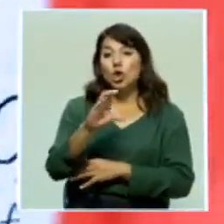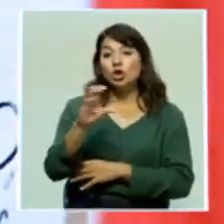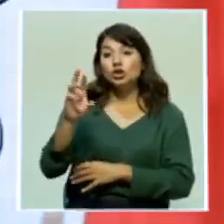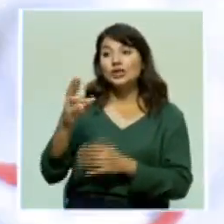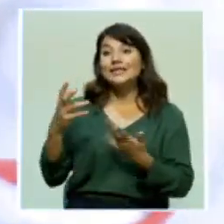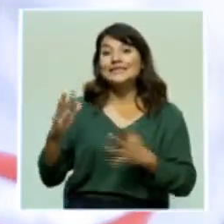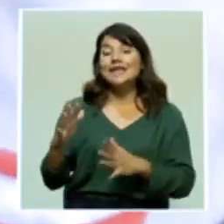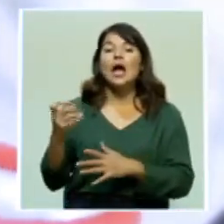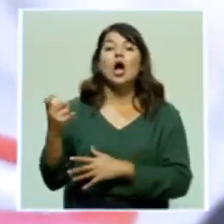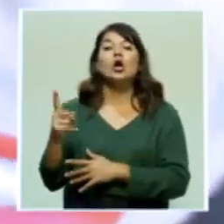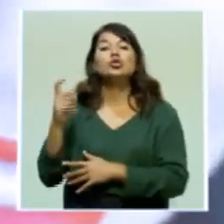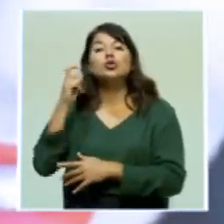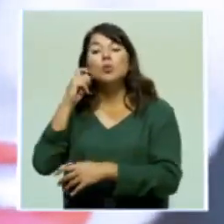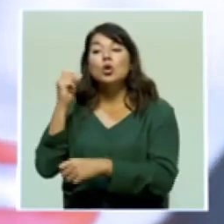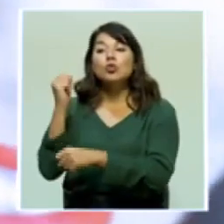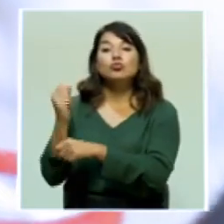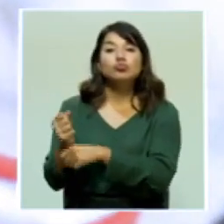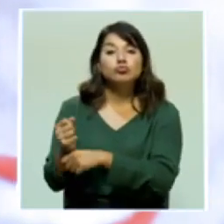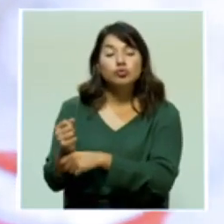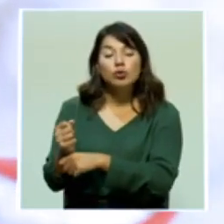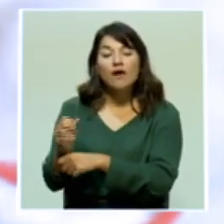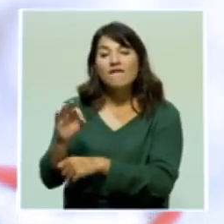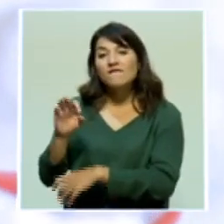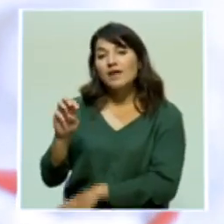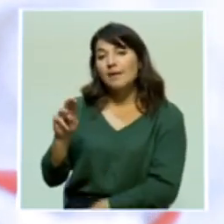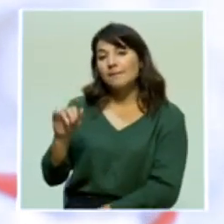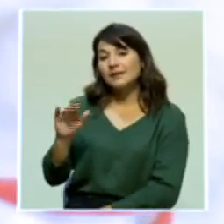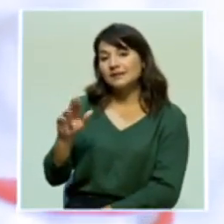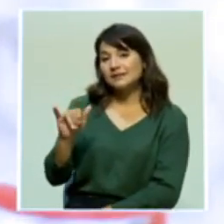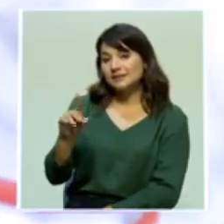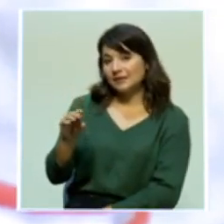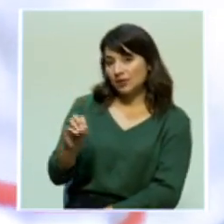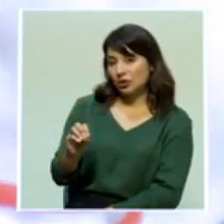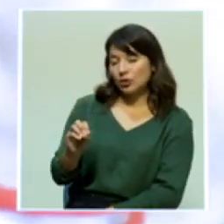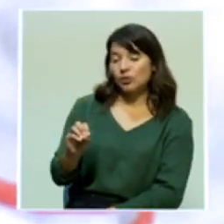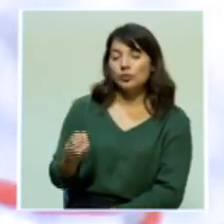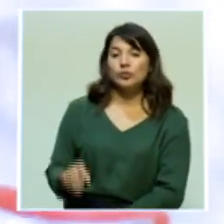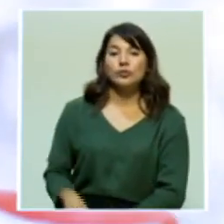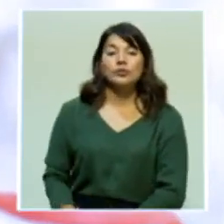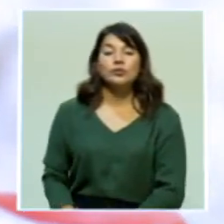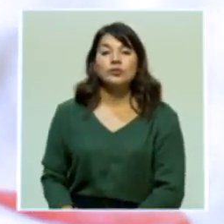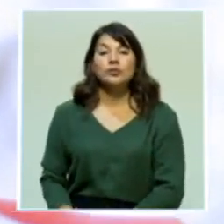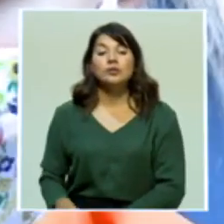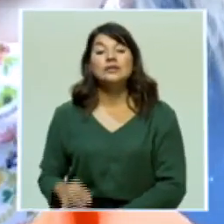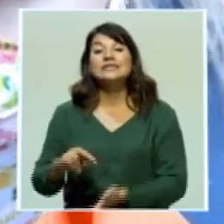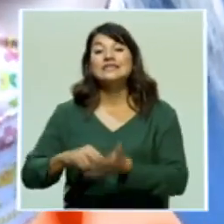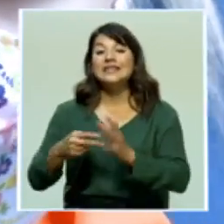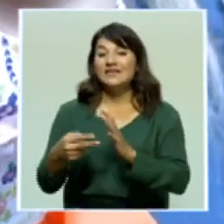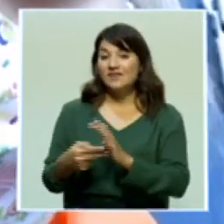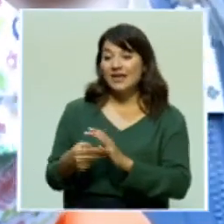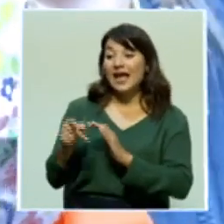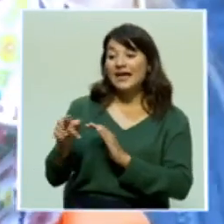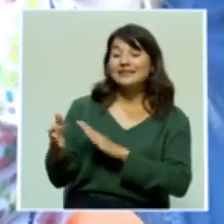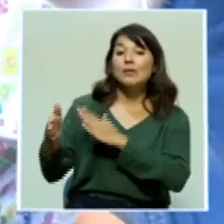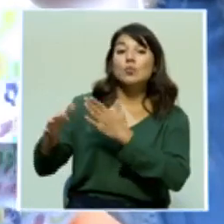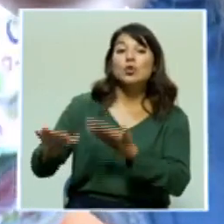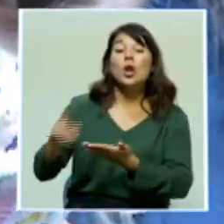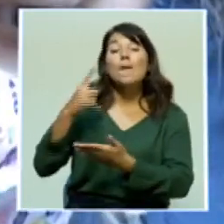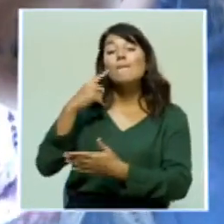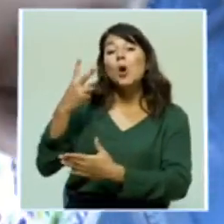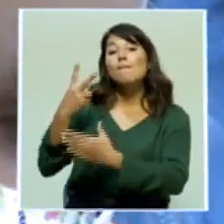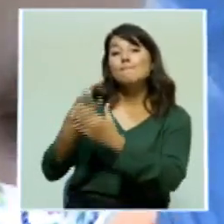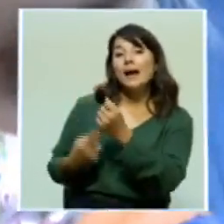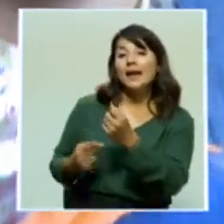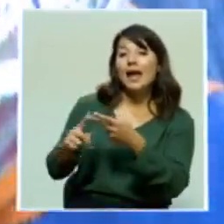registrado 11 mujeres asesinadas, asesinatos calificados como femicidio, o sea que han muerto en manos de sus parejas,